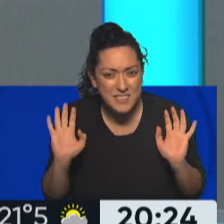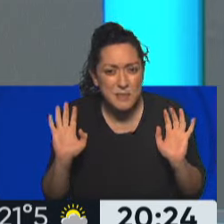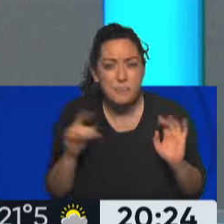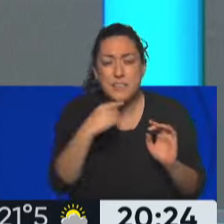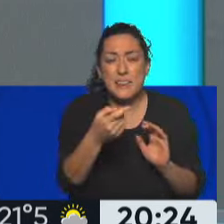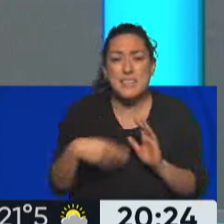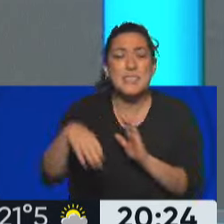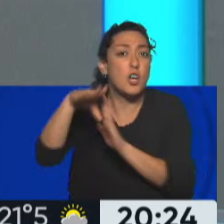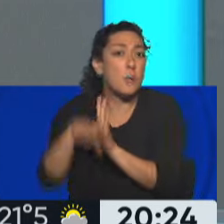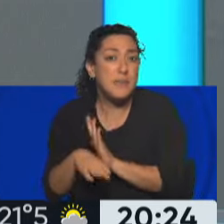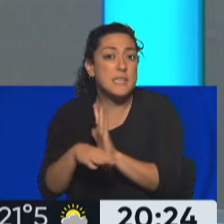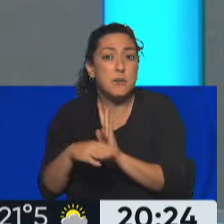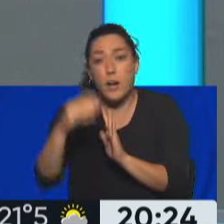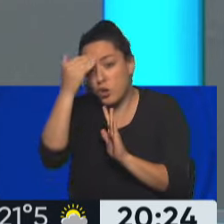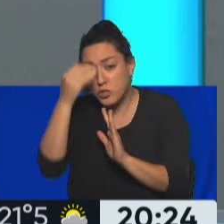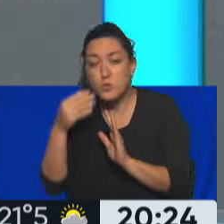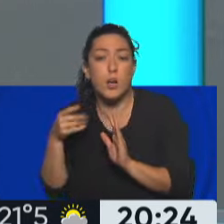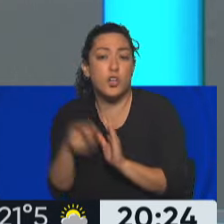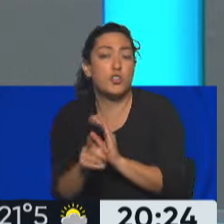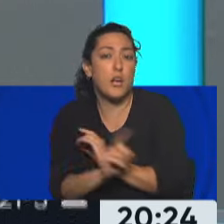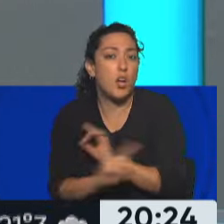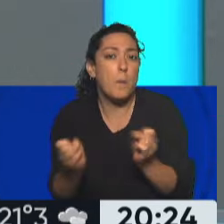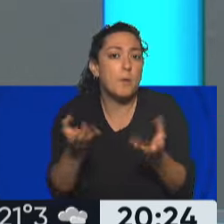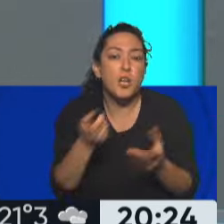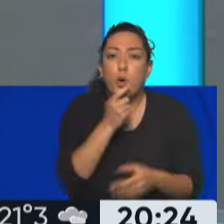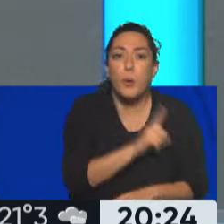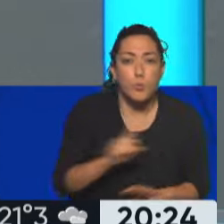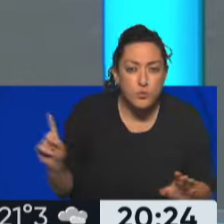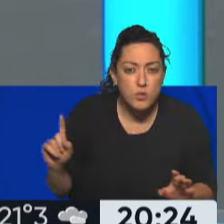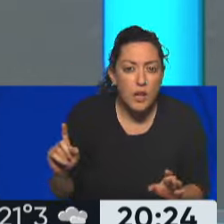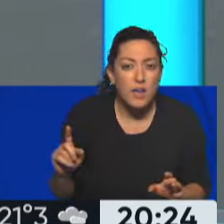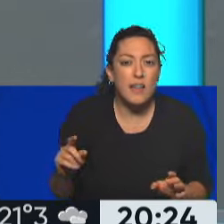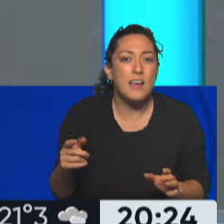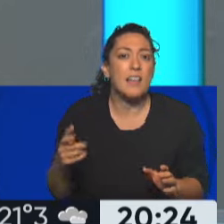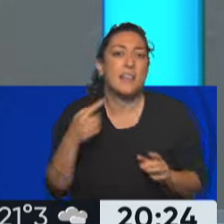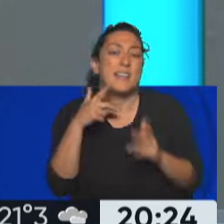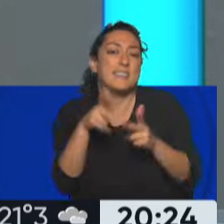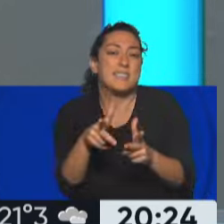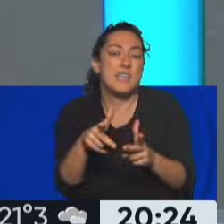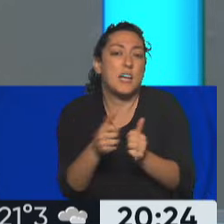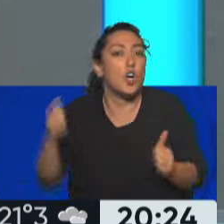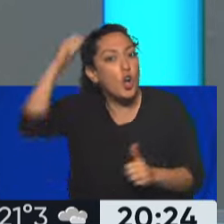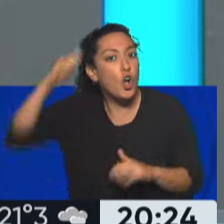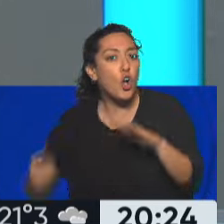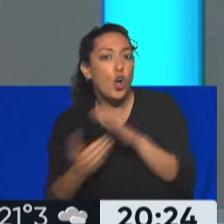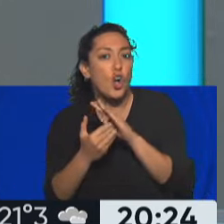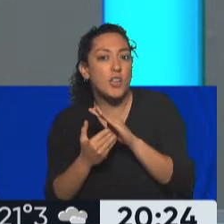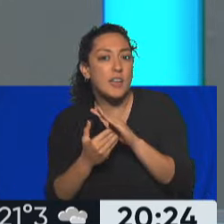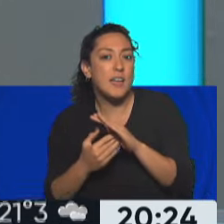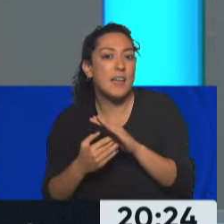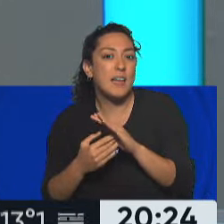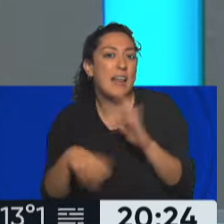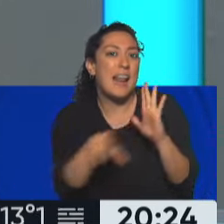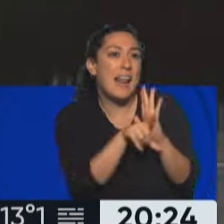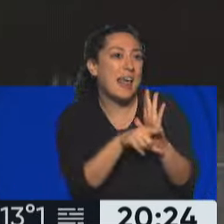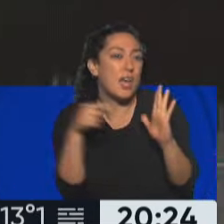una norma es inconstitucional solo porque no nos gusta cómo aplicarla. La realidad es que no le podemos pedir a la Corte que dicte un fallo en contra de una legislación que